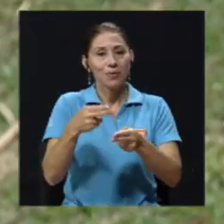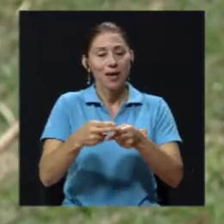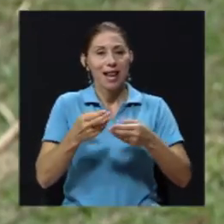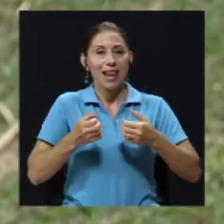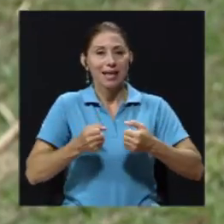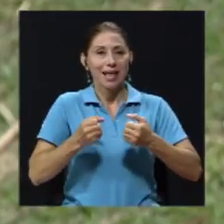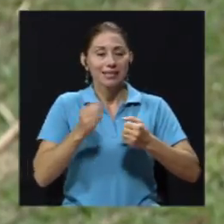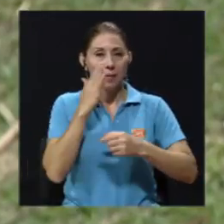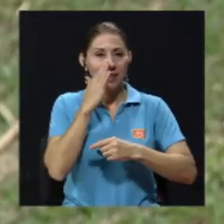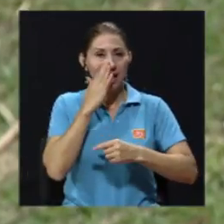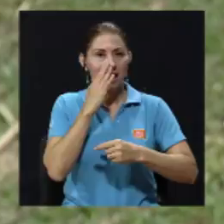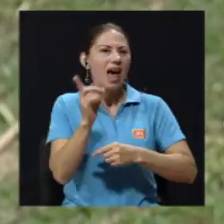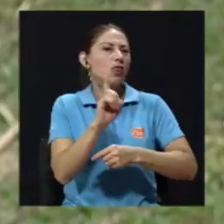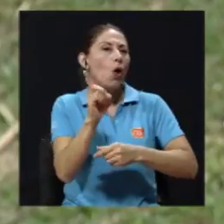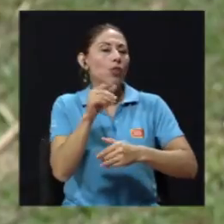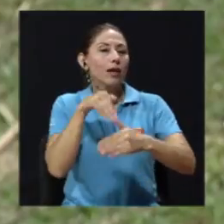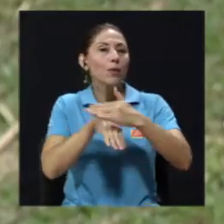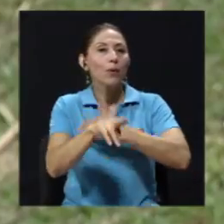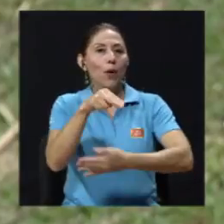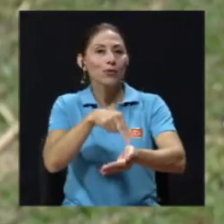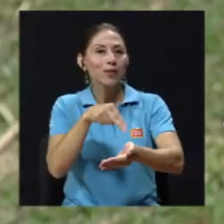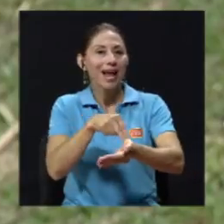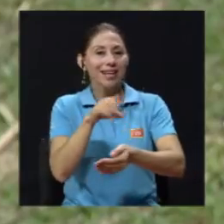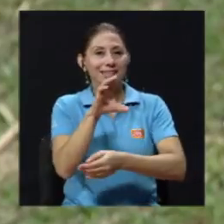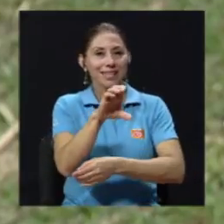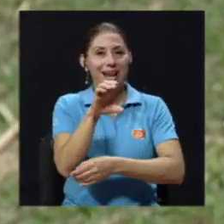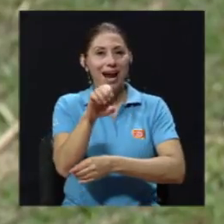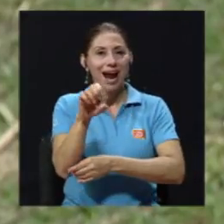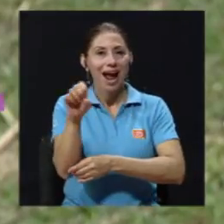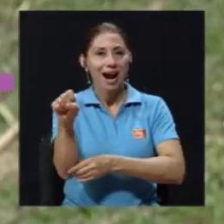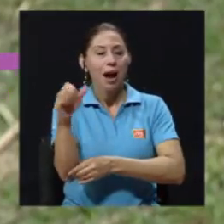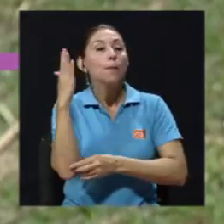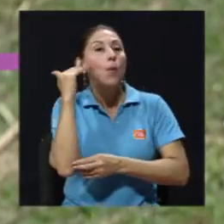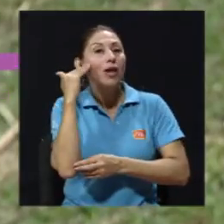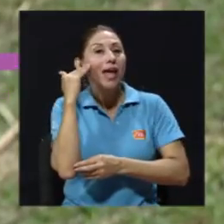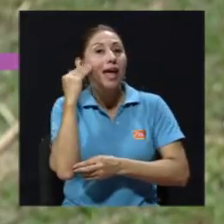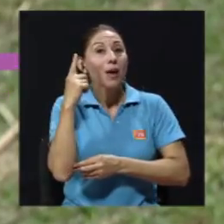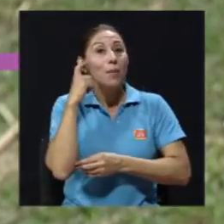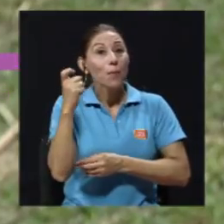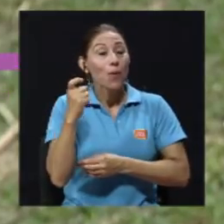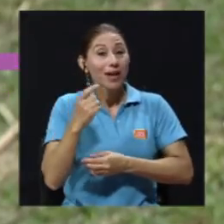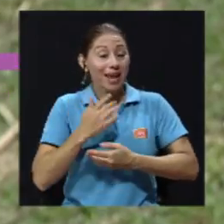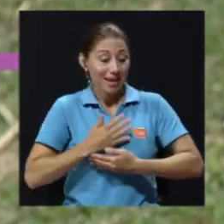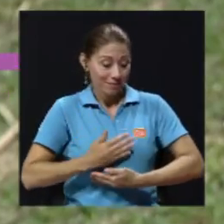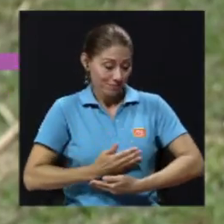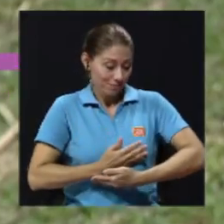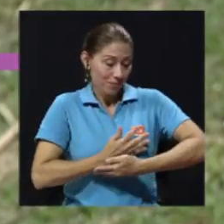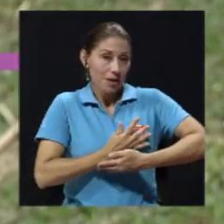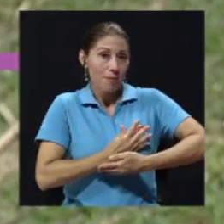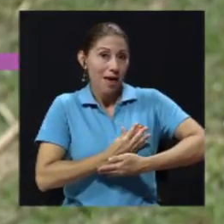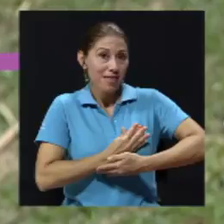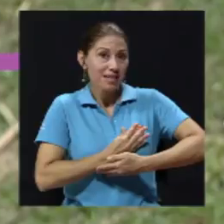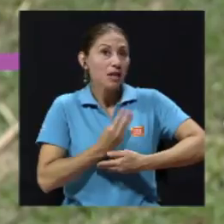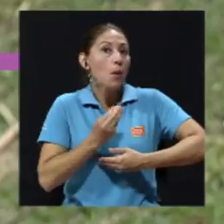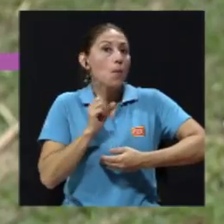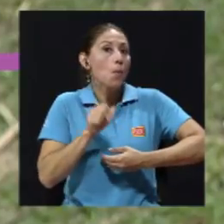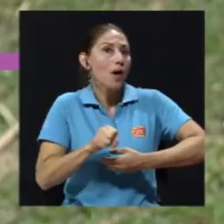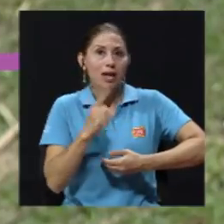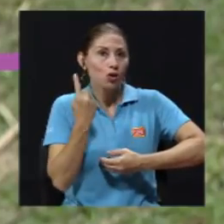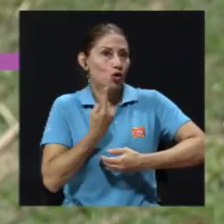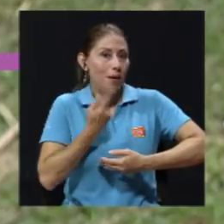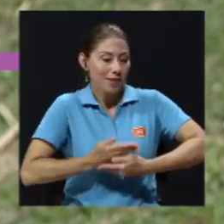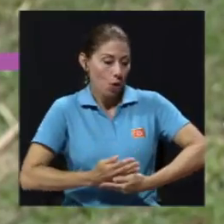los hospitales de la caja. ¿Por qué? Porque van a permitir sacarse la leche, extraerse, que es otra cosa que las madres no saben. La leche